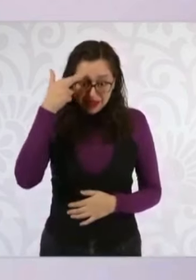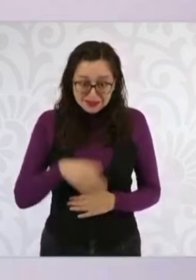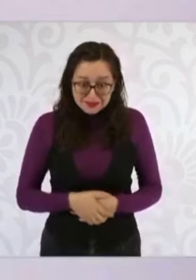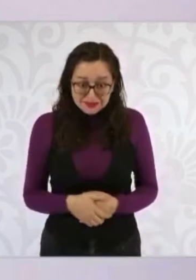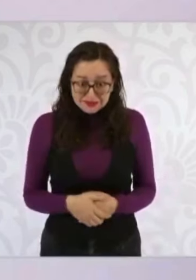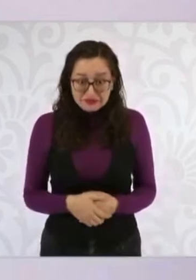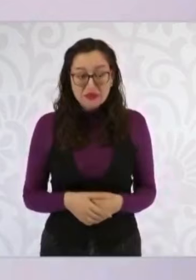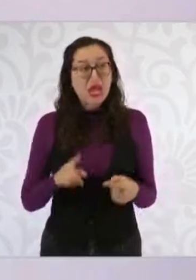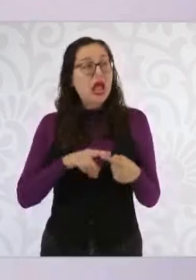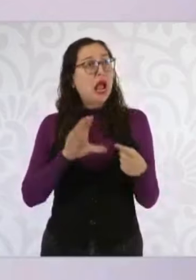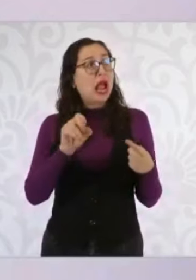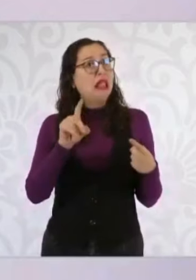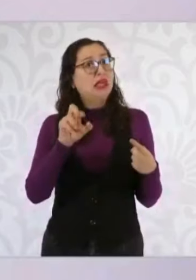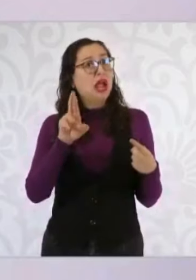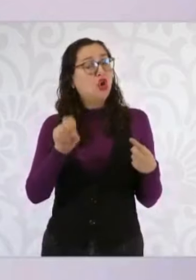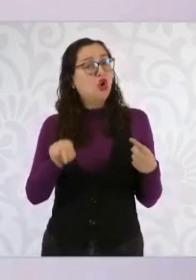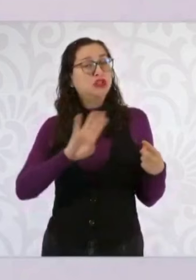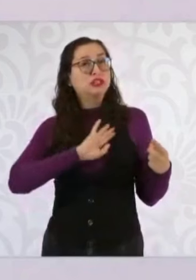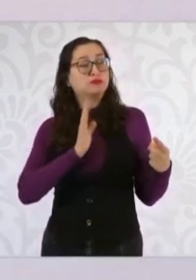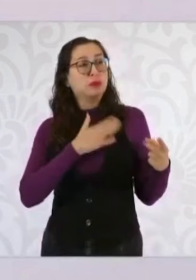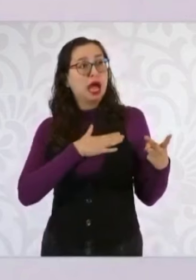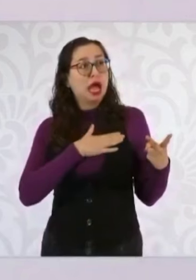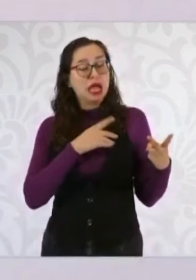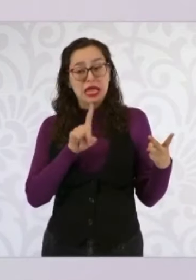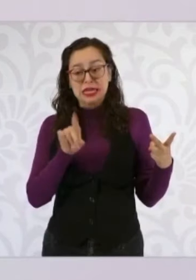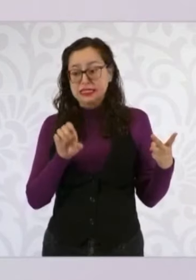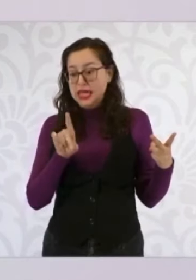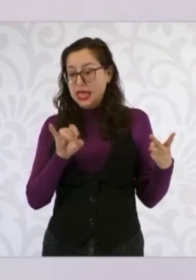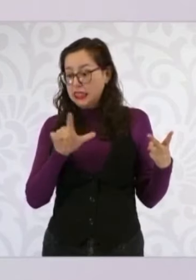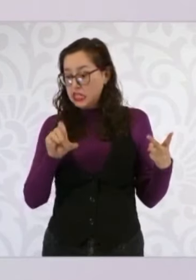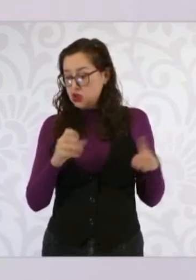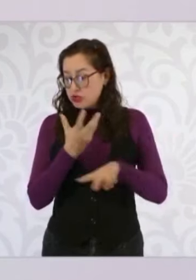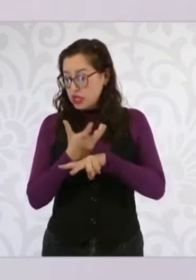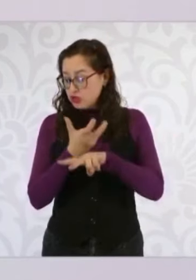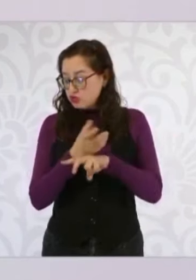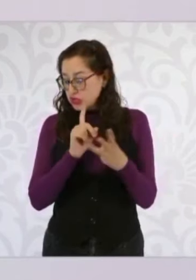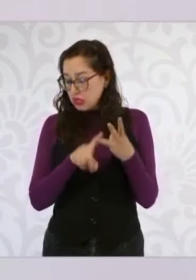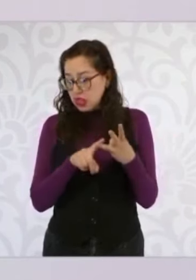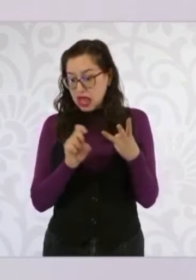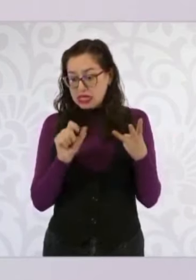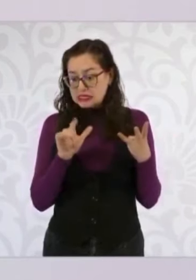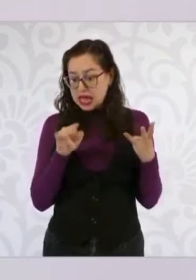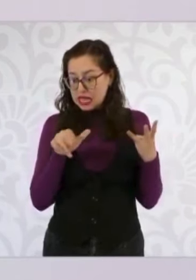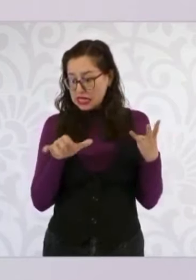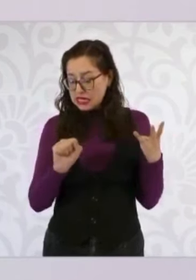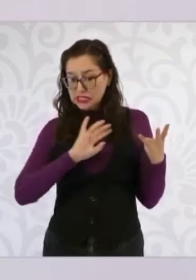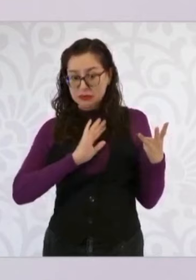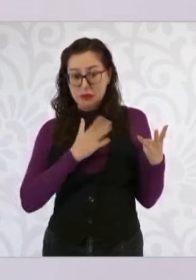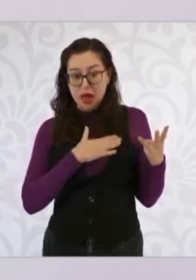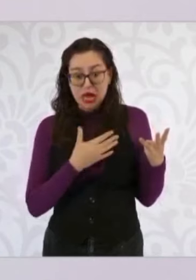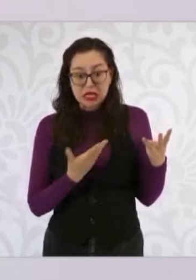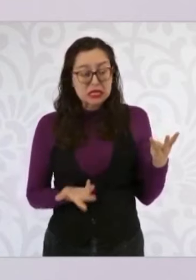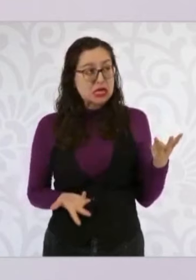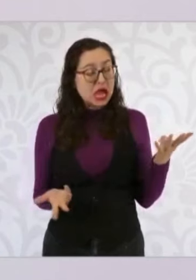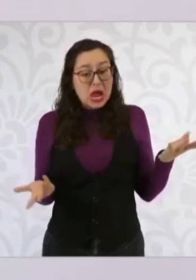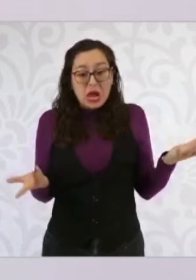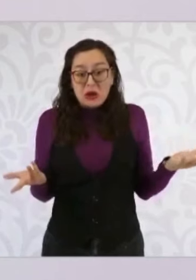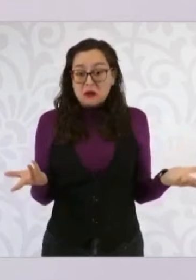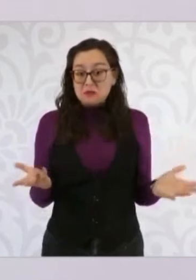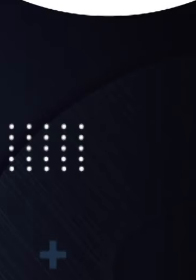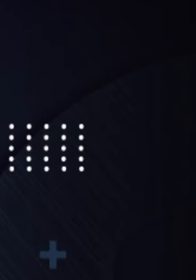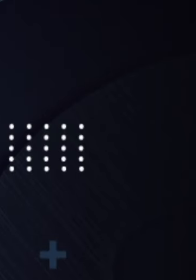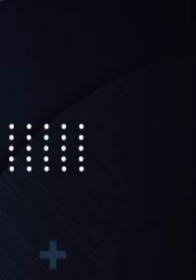España, Sedillo vive en Estados Unidos, Salinas vive en España ahora. No sé si